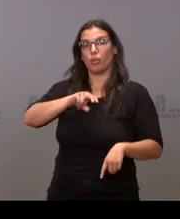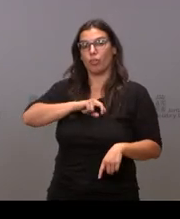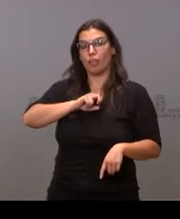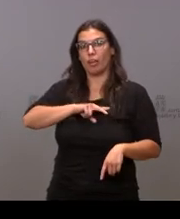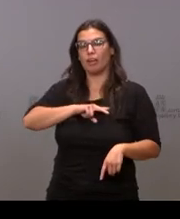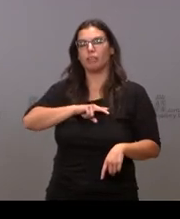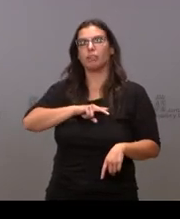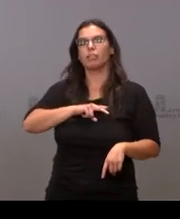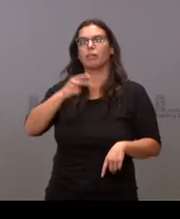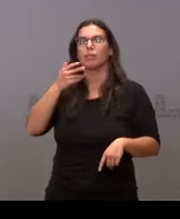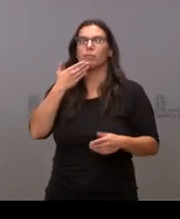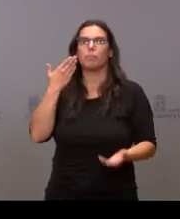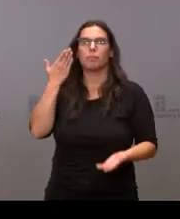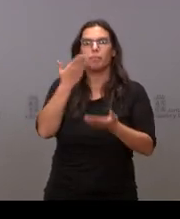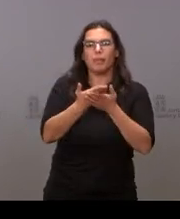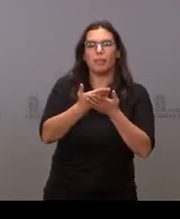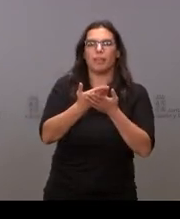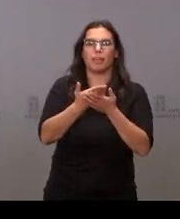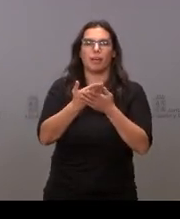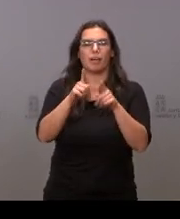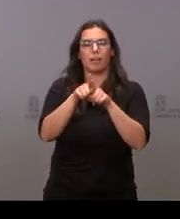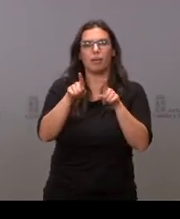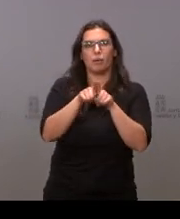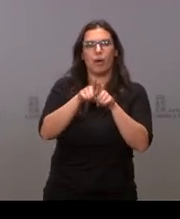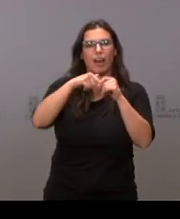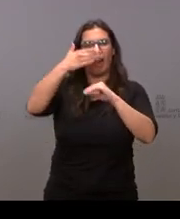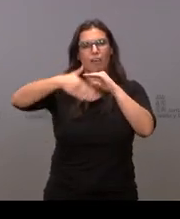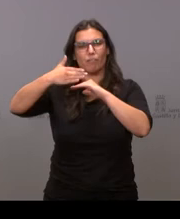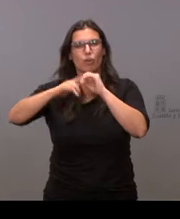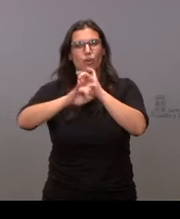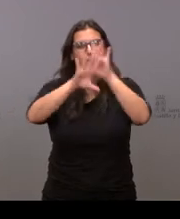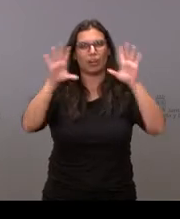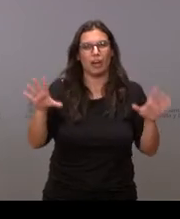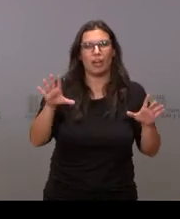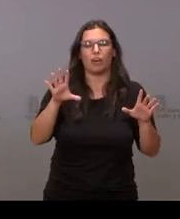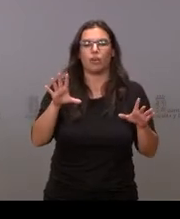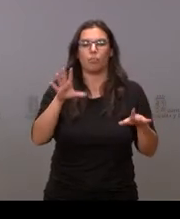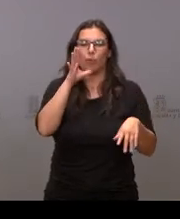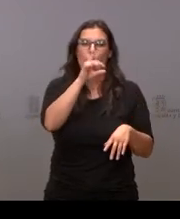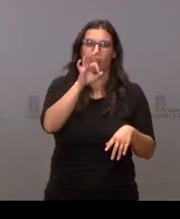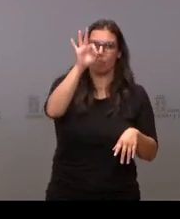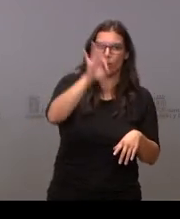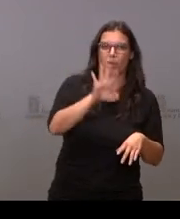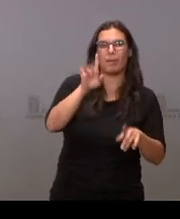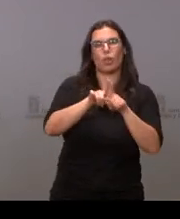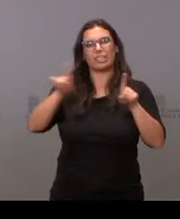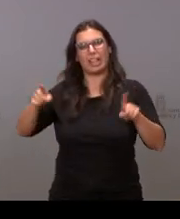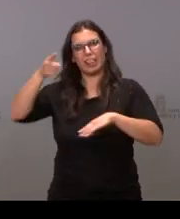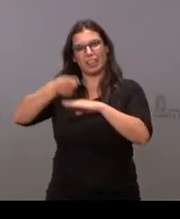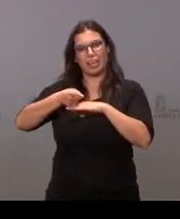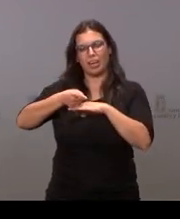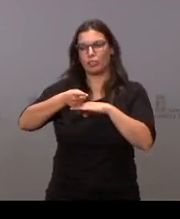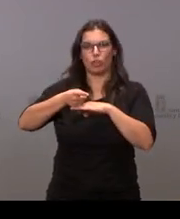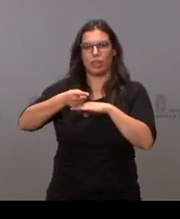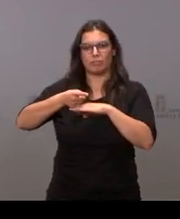sobre los aforos en sitios como cines y teatros con esto de el aforo del 100% pero que se mantenga la distancia entonces la distancia